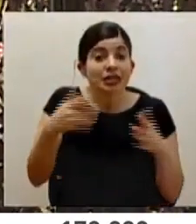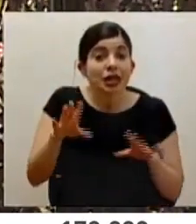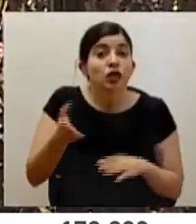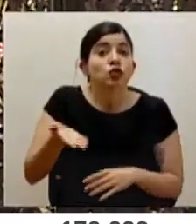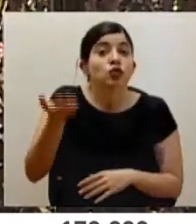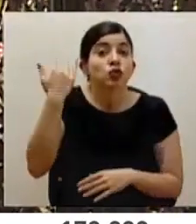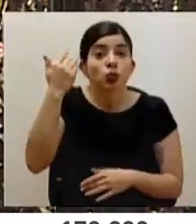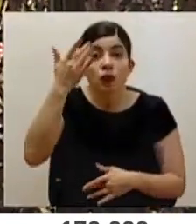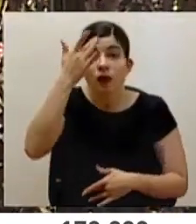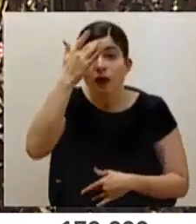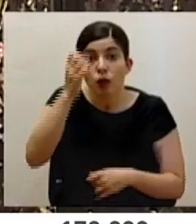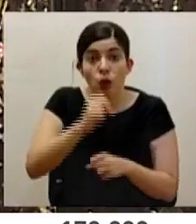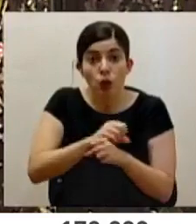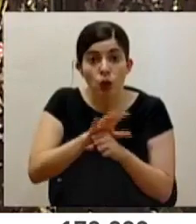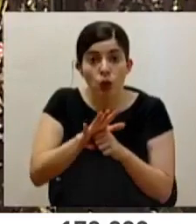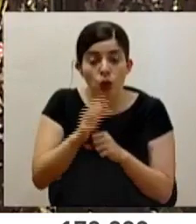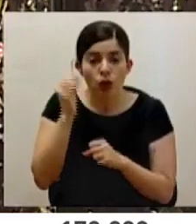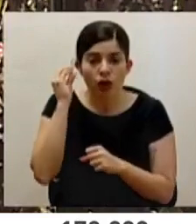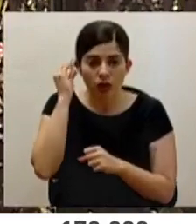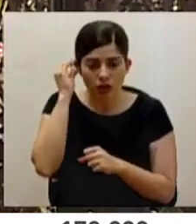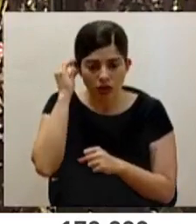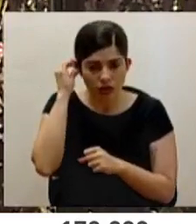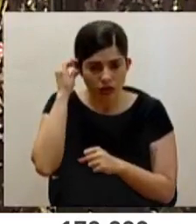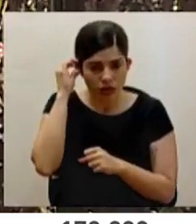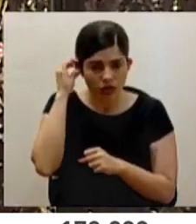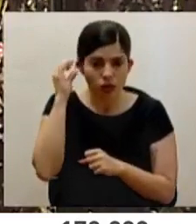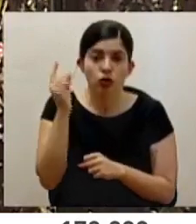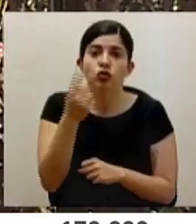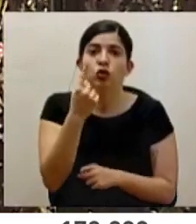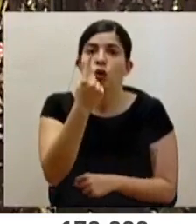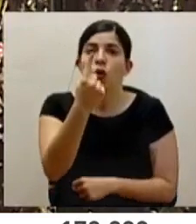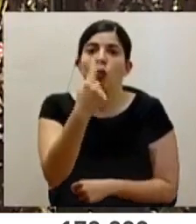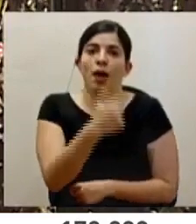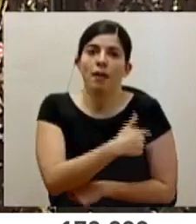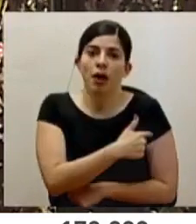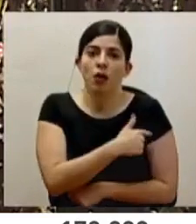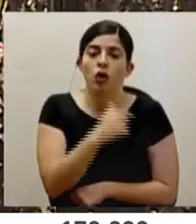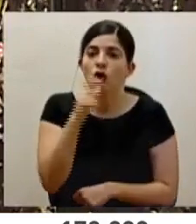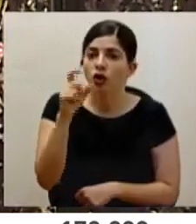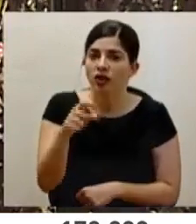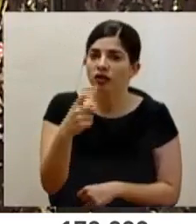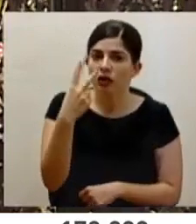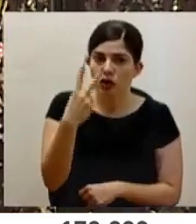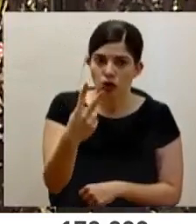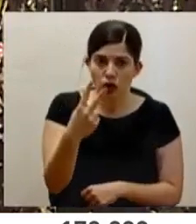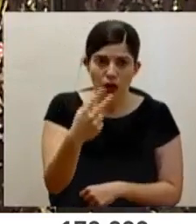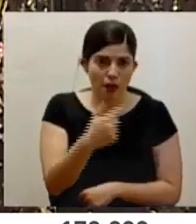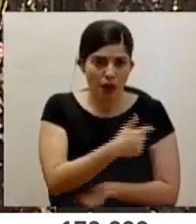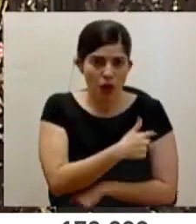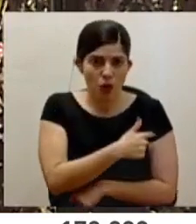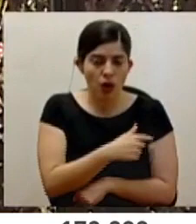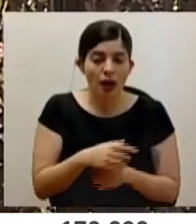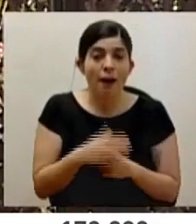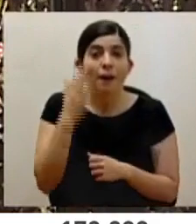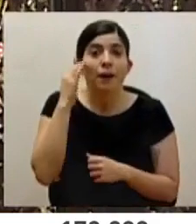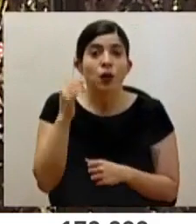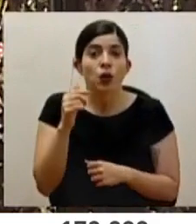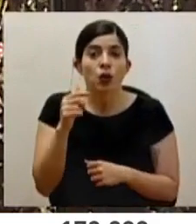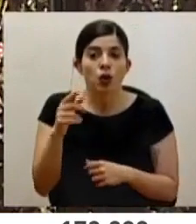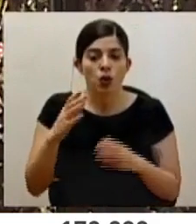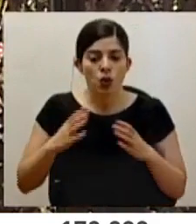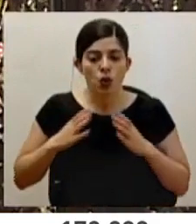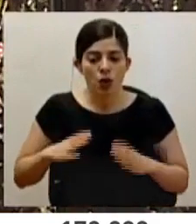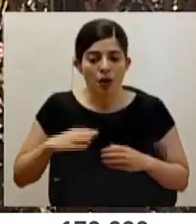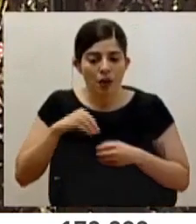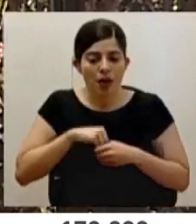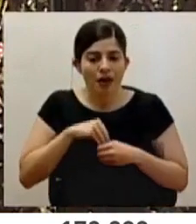coronavirus solamente una aplicación, una dosis, no las dos dosis, tomando en cuenta que, de una otra forma, el